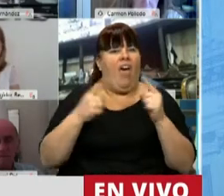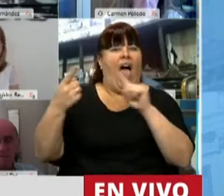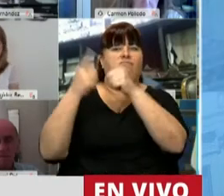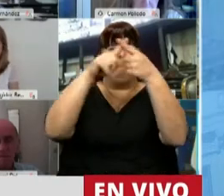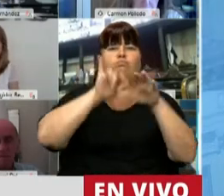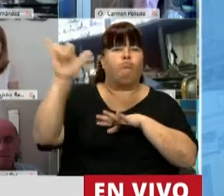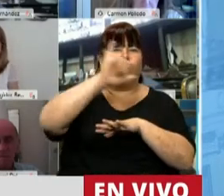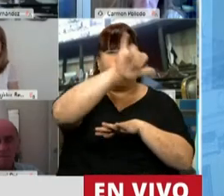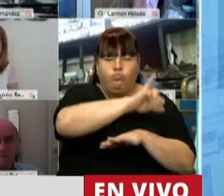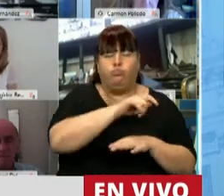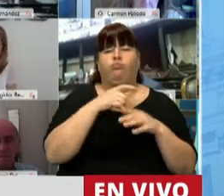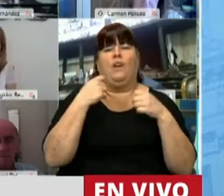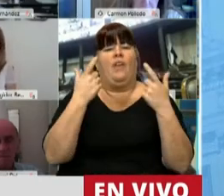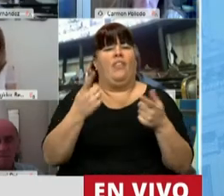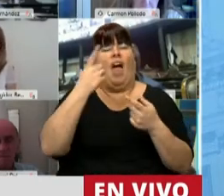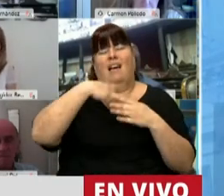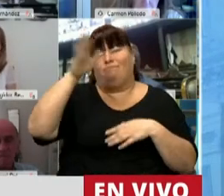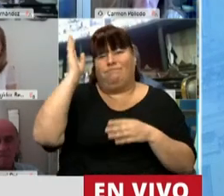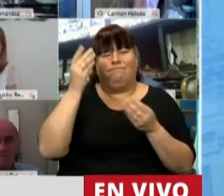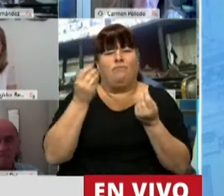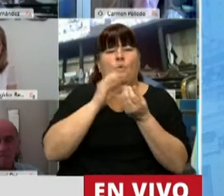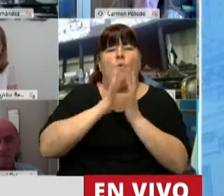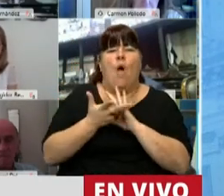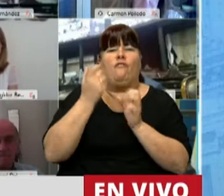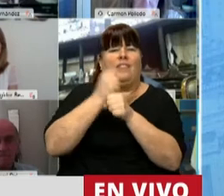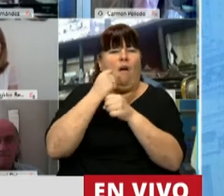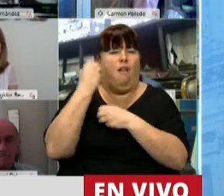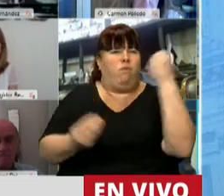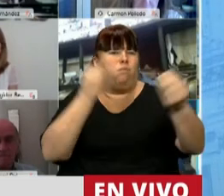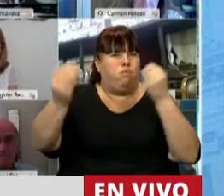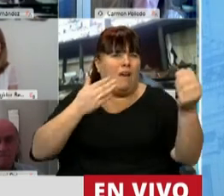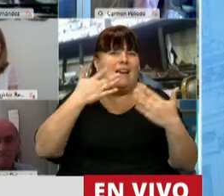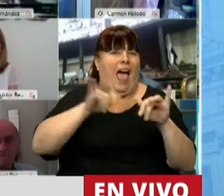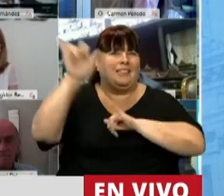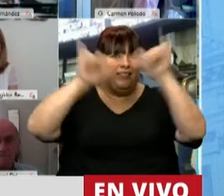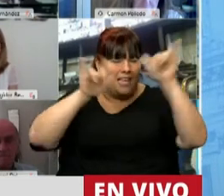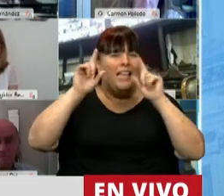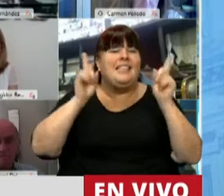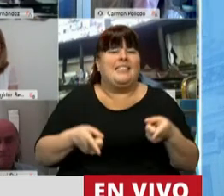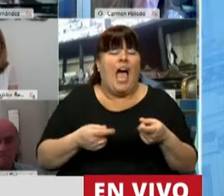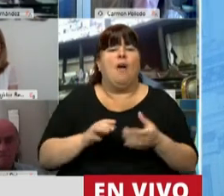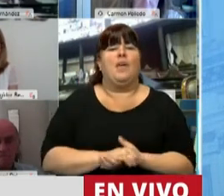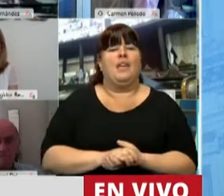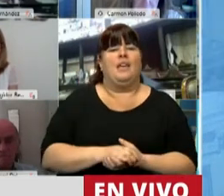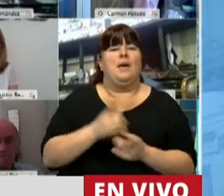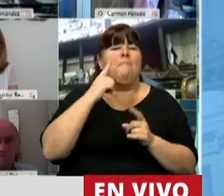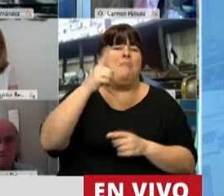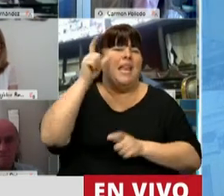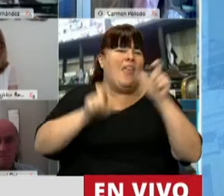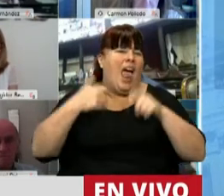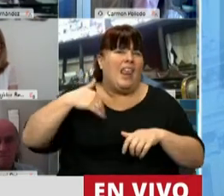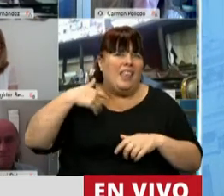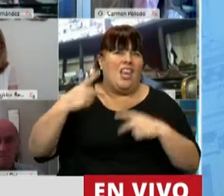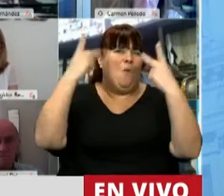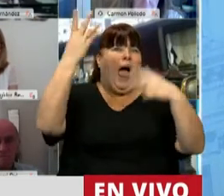conectividad, generando cientos y cientos de nuevas fuentes de trabajo y, por sobre todas las cosas, transportando a miles de argentinos que